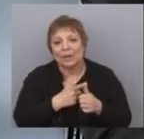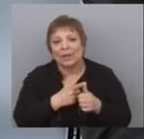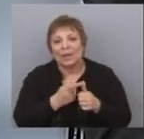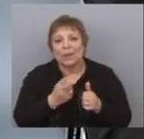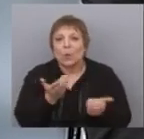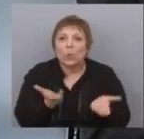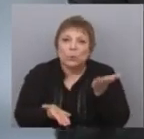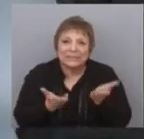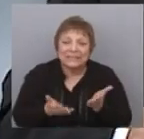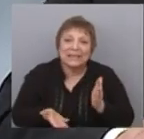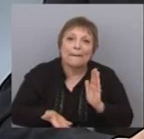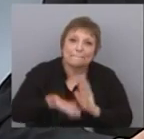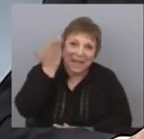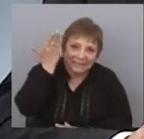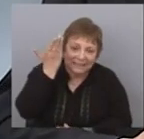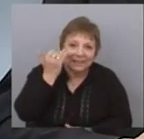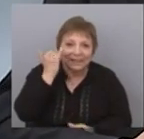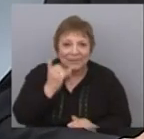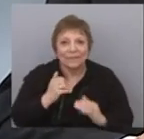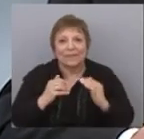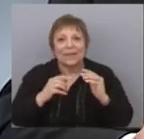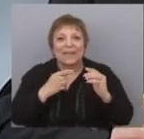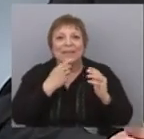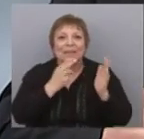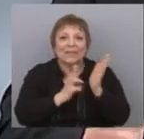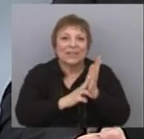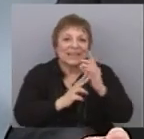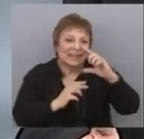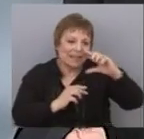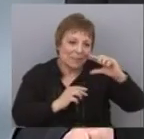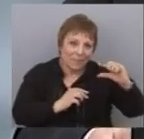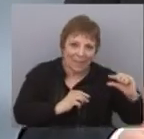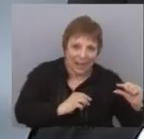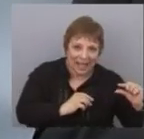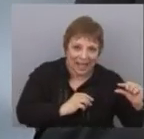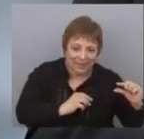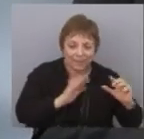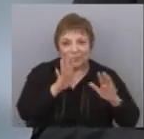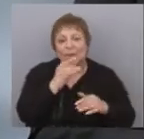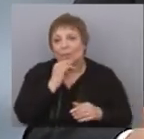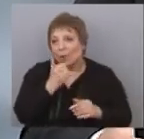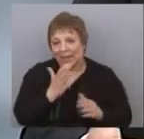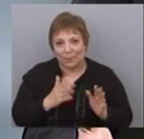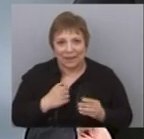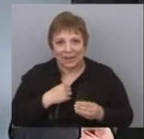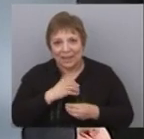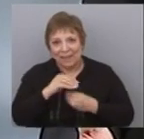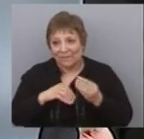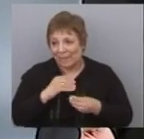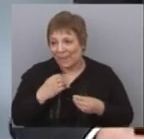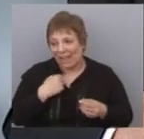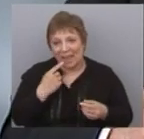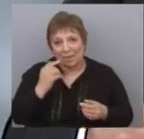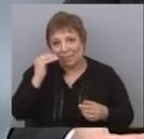justicia mayor, y vayamos bajando los impuestos indirectos. ¿Por qué? Para las familias menos pudientes,